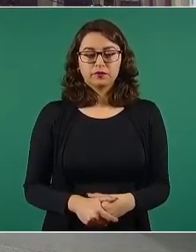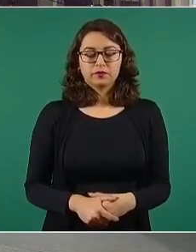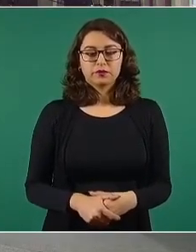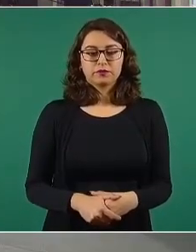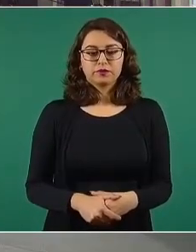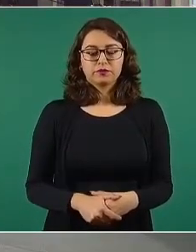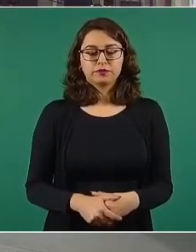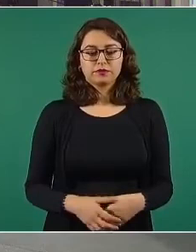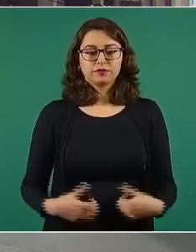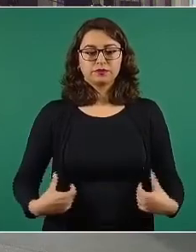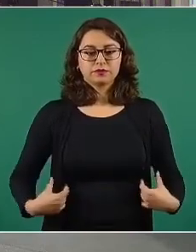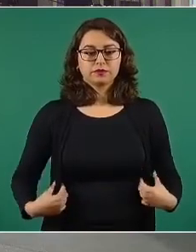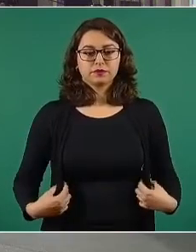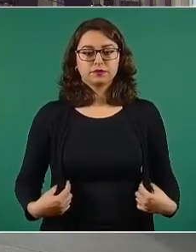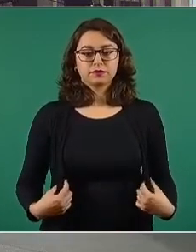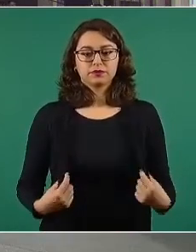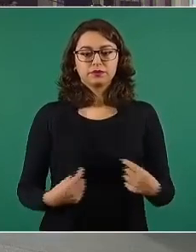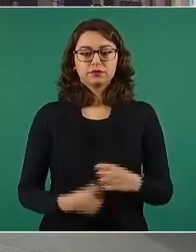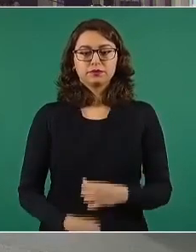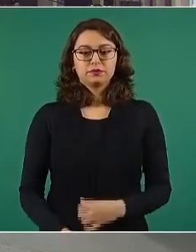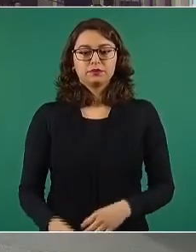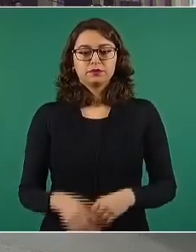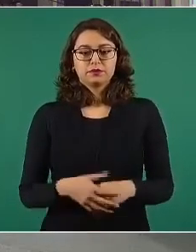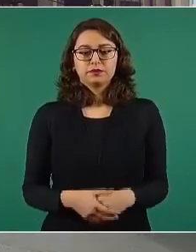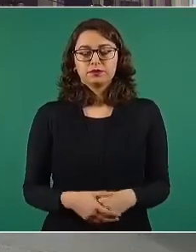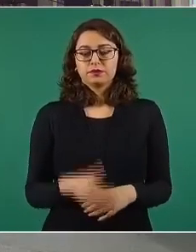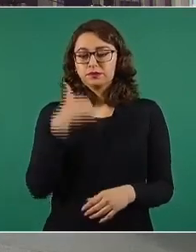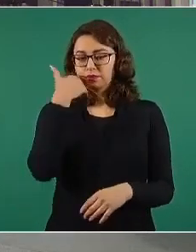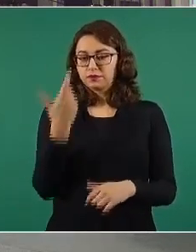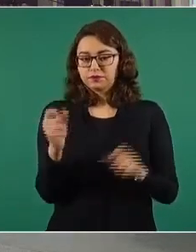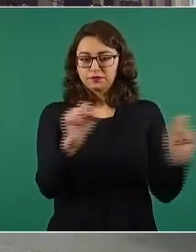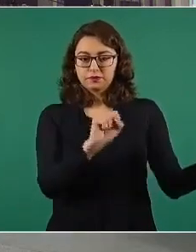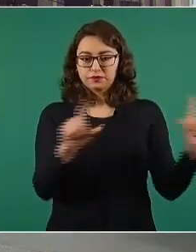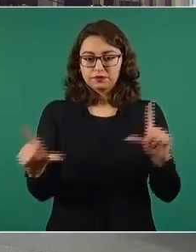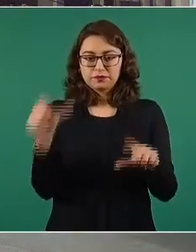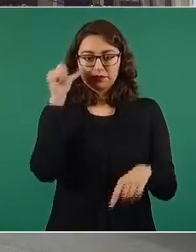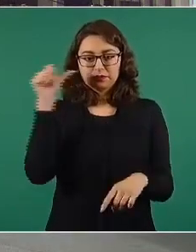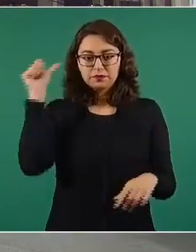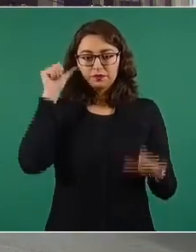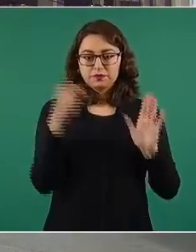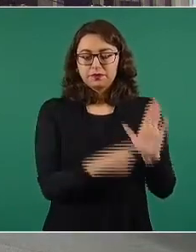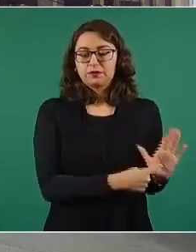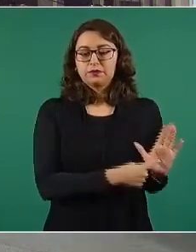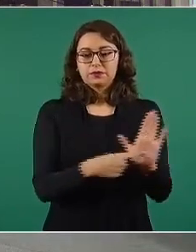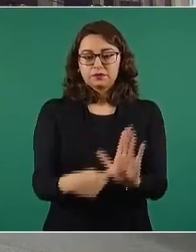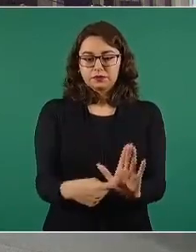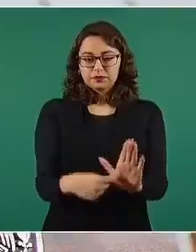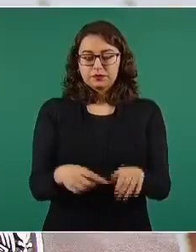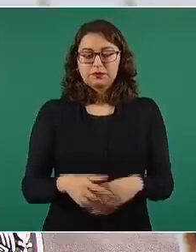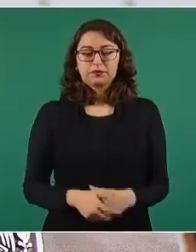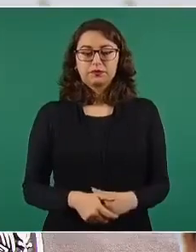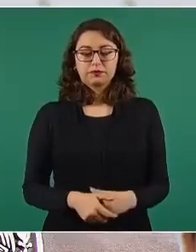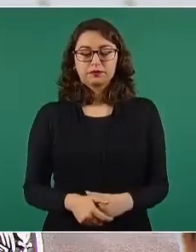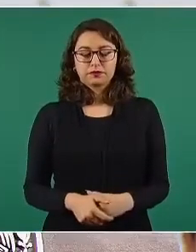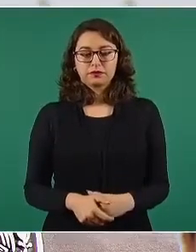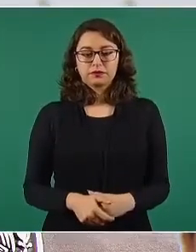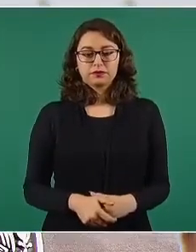Es la semana, es una gráfica que vimos ayer de Carlos,